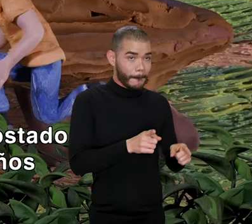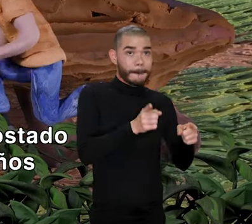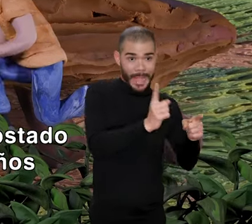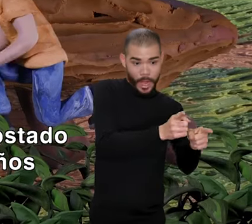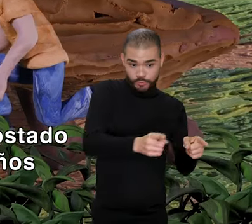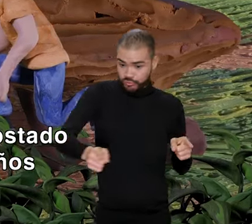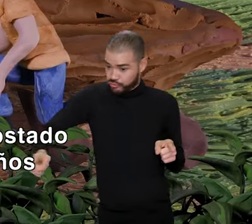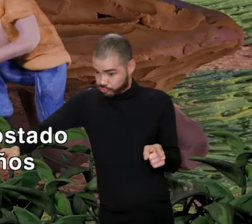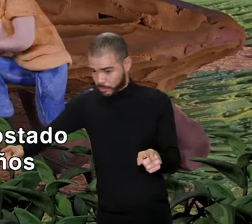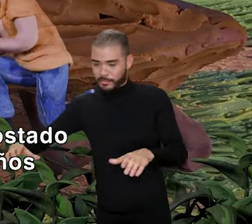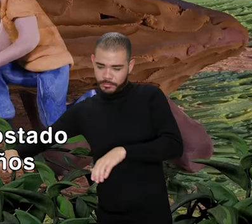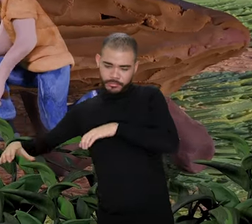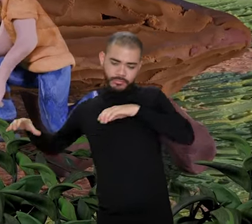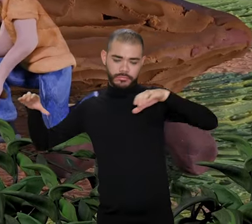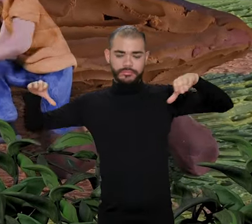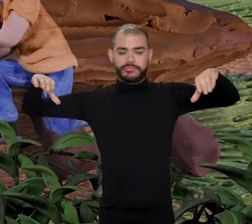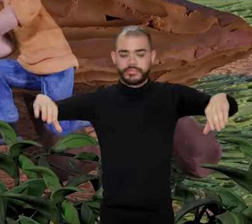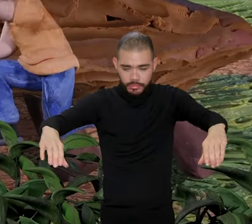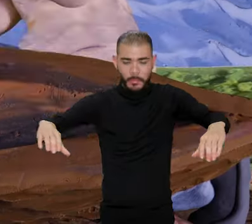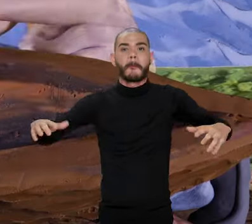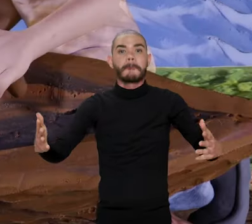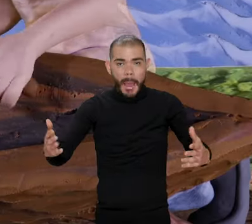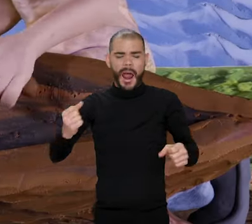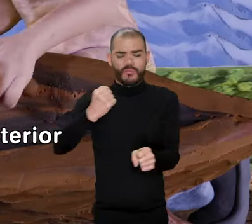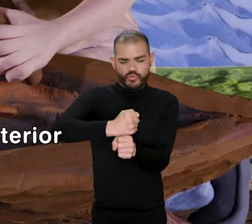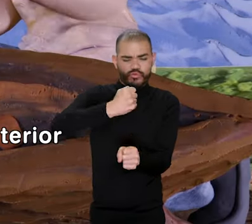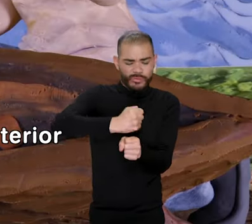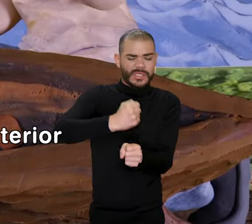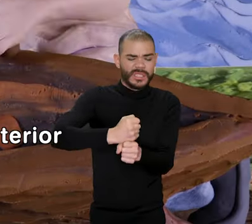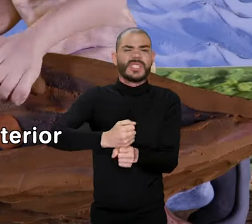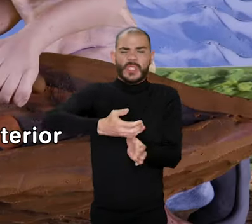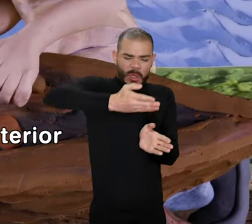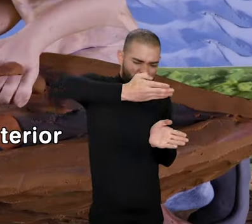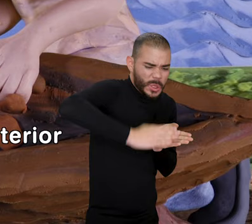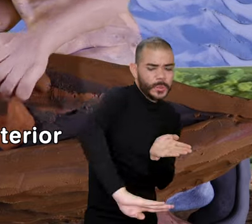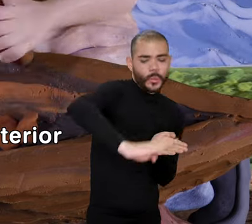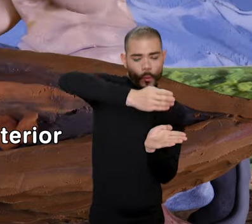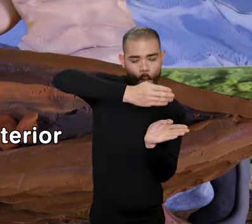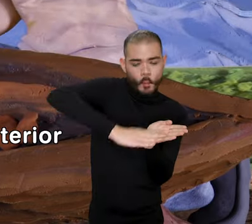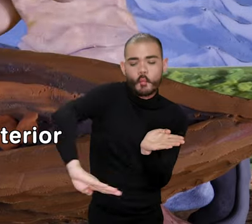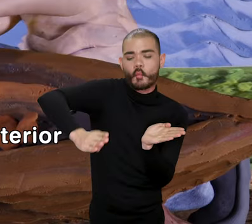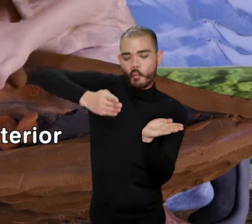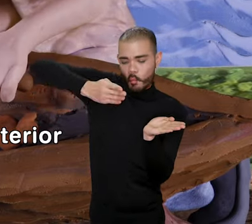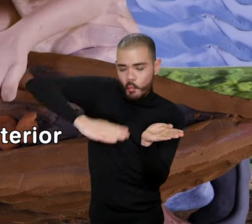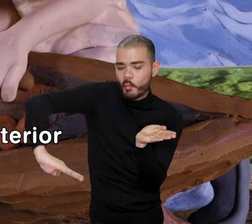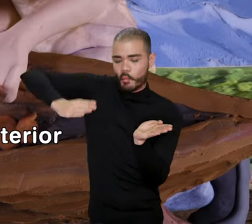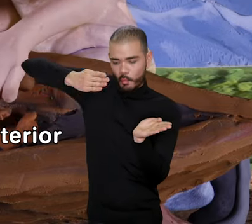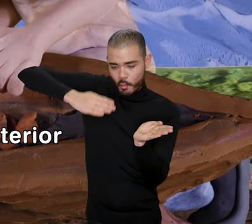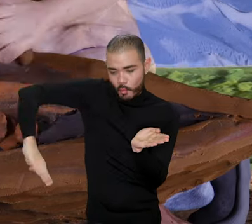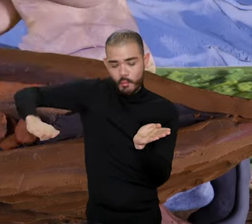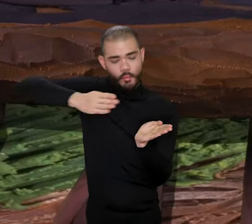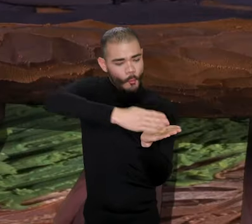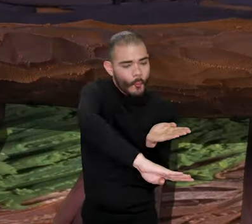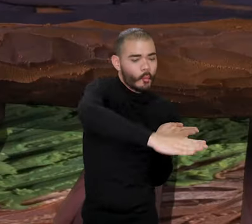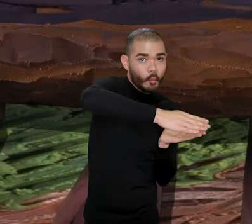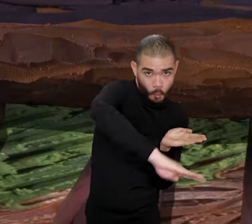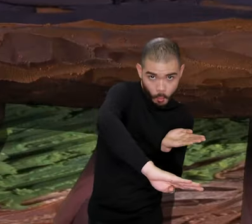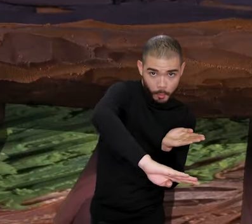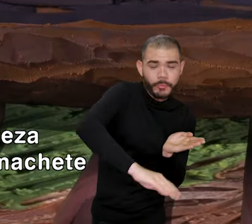acostado sobre maderos más pequeños para poder trabajarlo y con un hacha se vacía su interior en forma de canario.